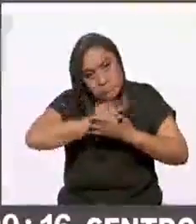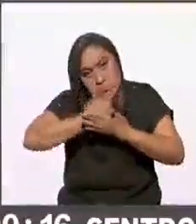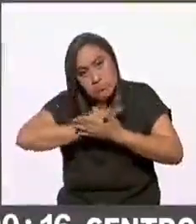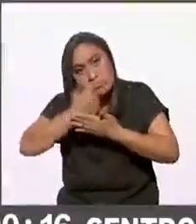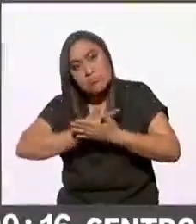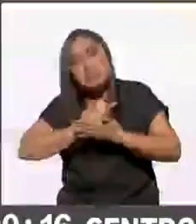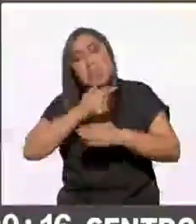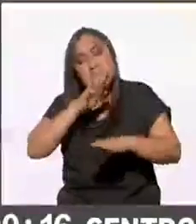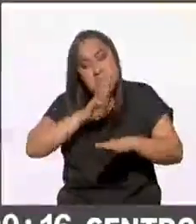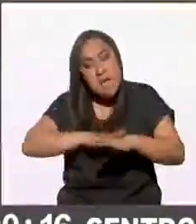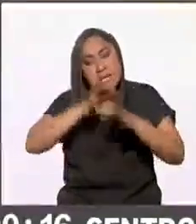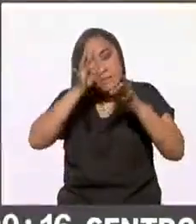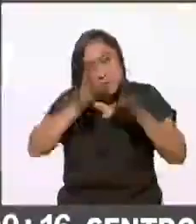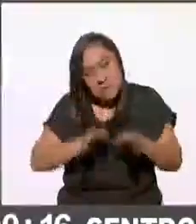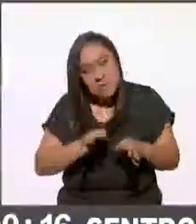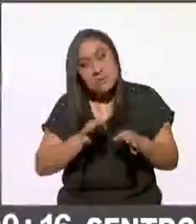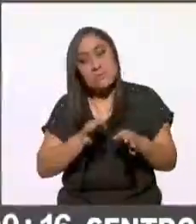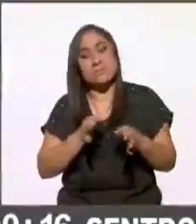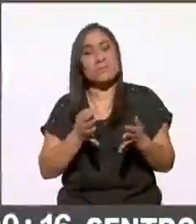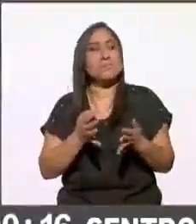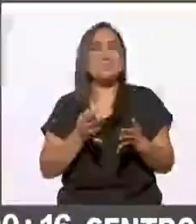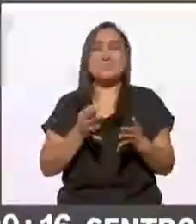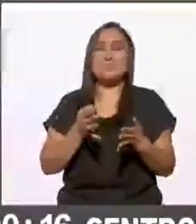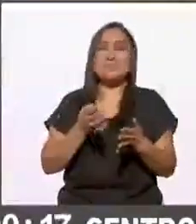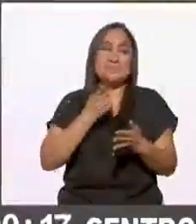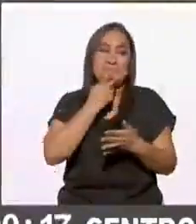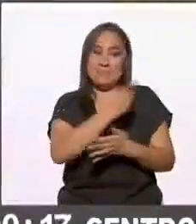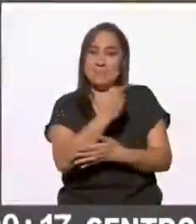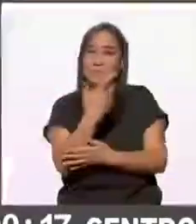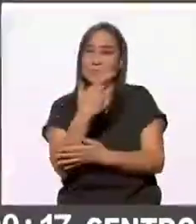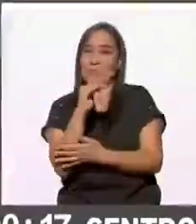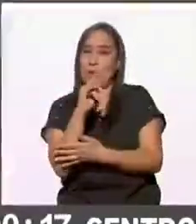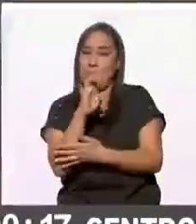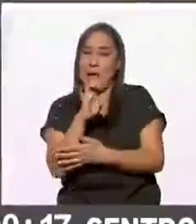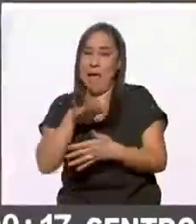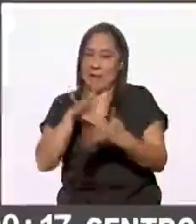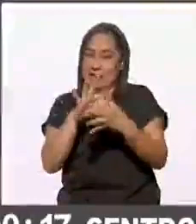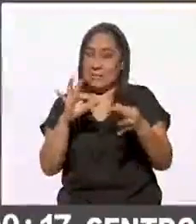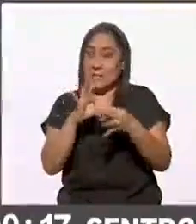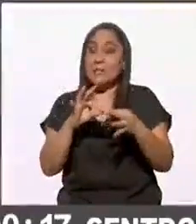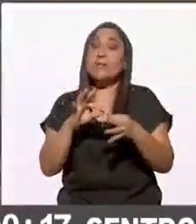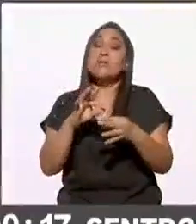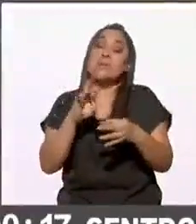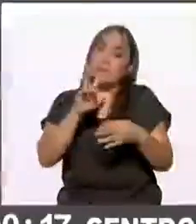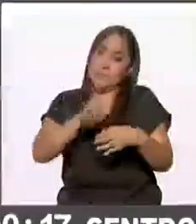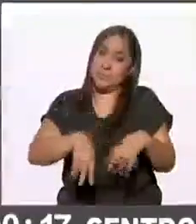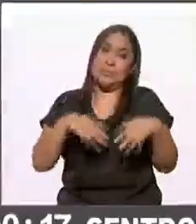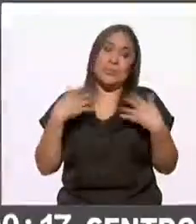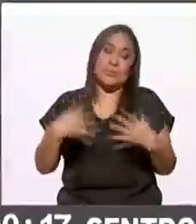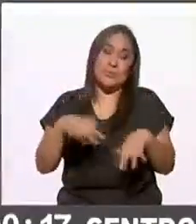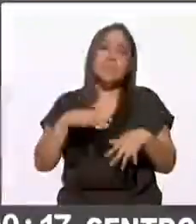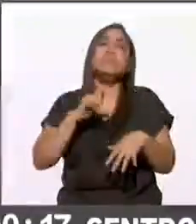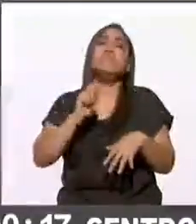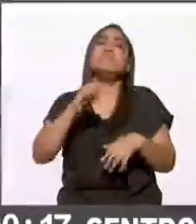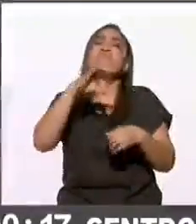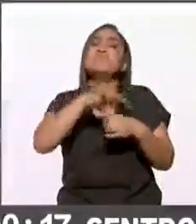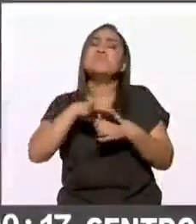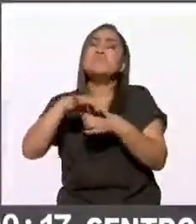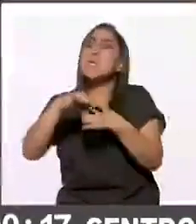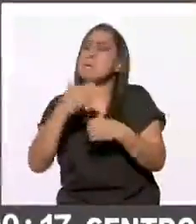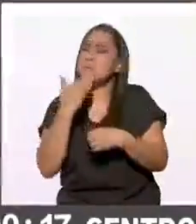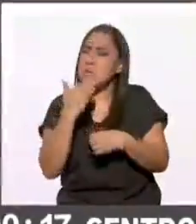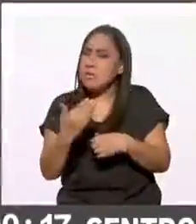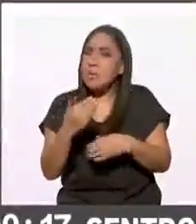que pues como le decía bien Guadalupe hace unos momentos la nota es que fue una jornada electoral sana fue una jornada electoral